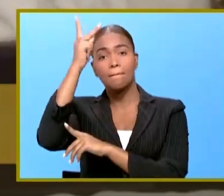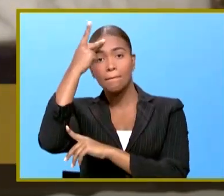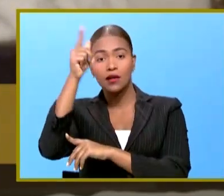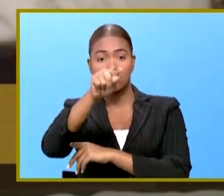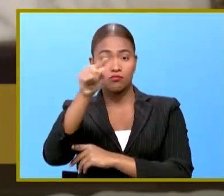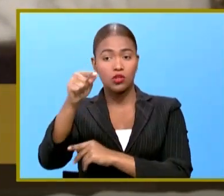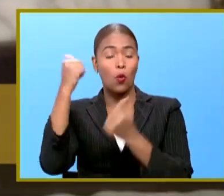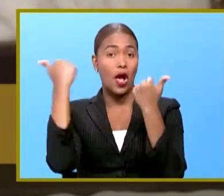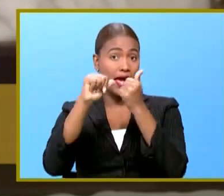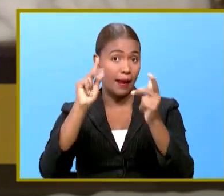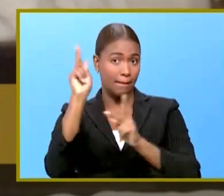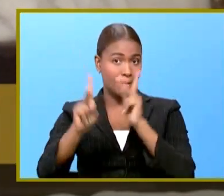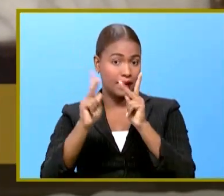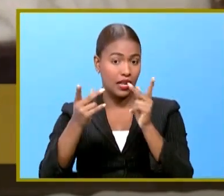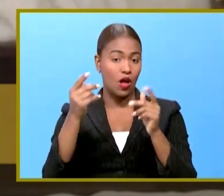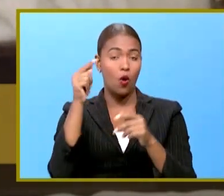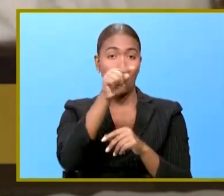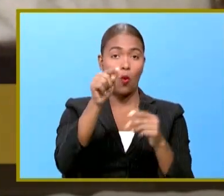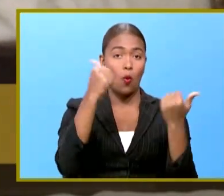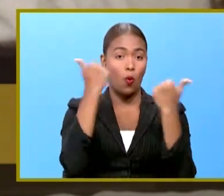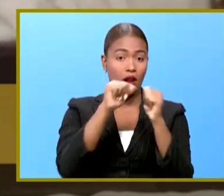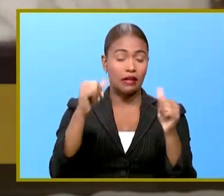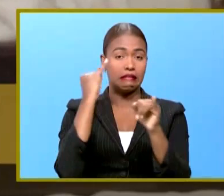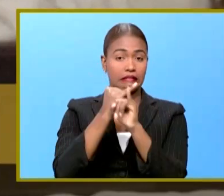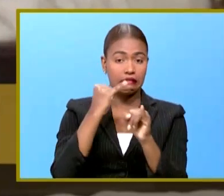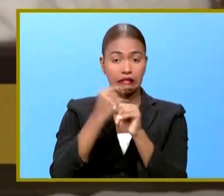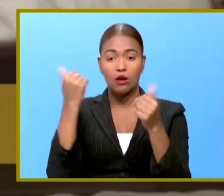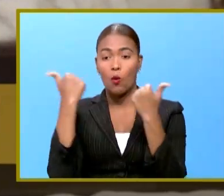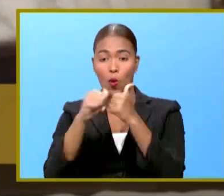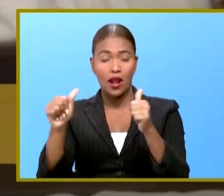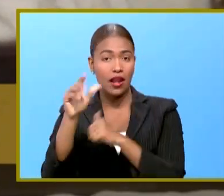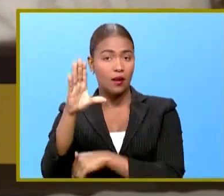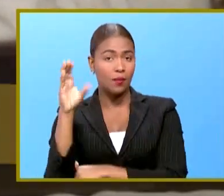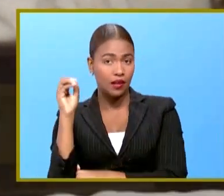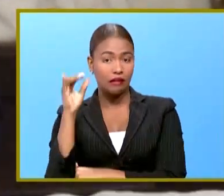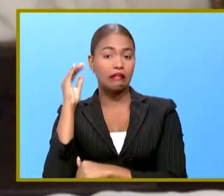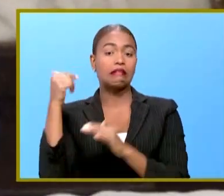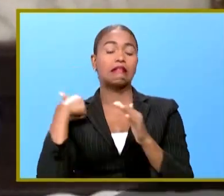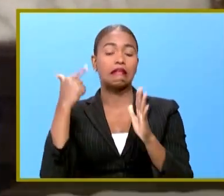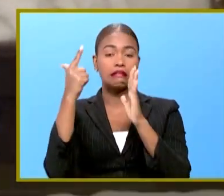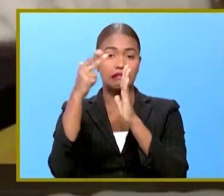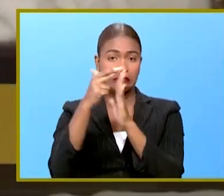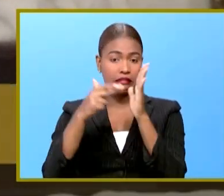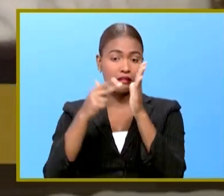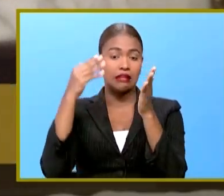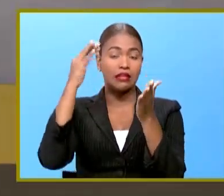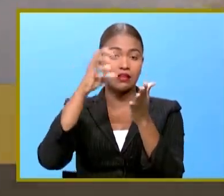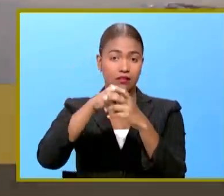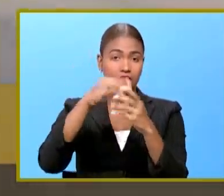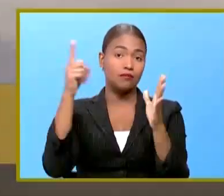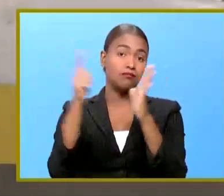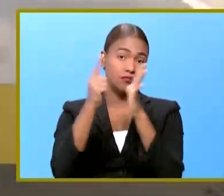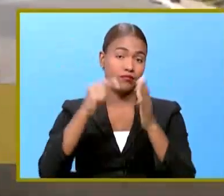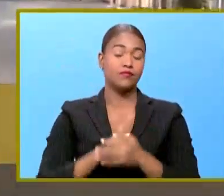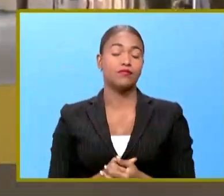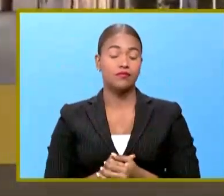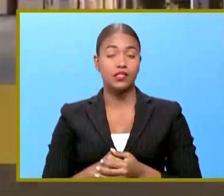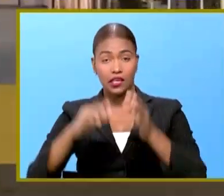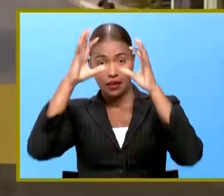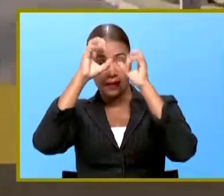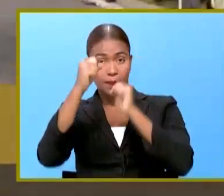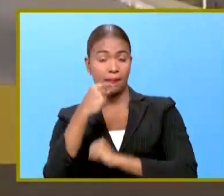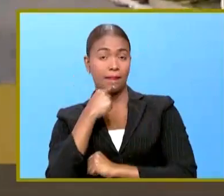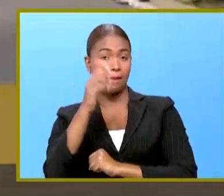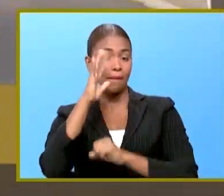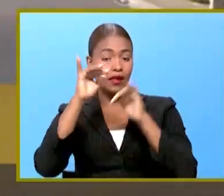persona, de cualquier institución, de cualquier compañía. Eso está estrictamente prohibido. El funcionario dijo que